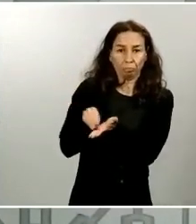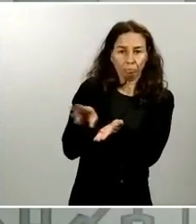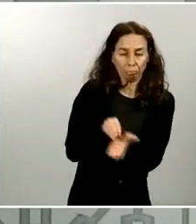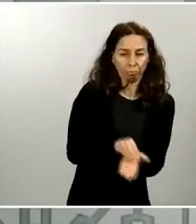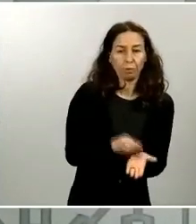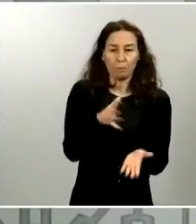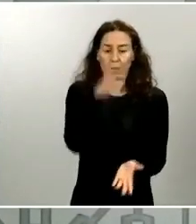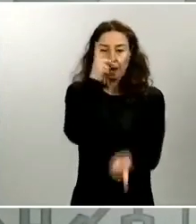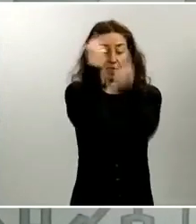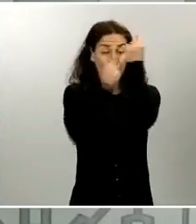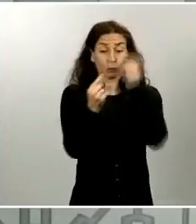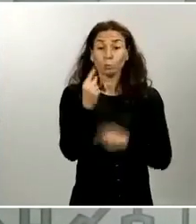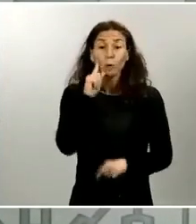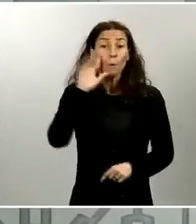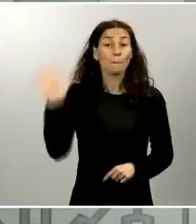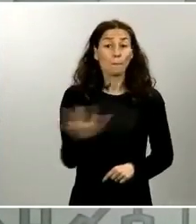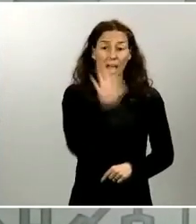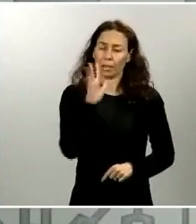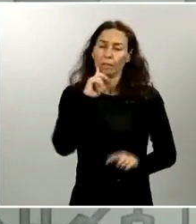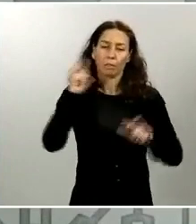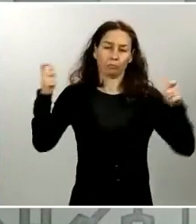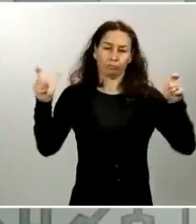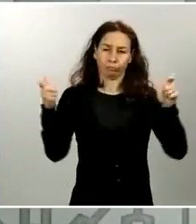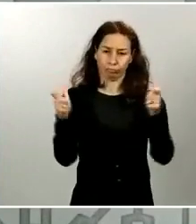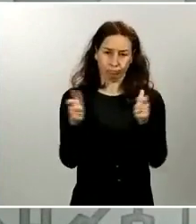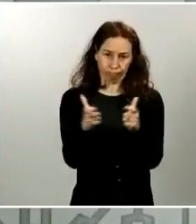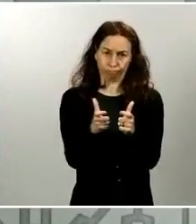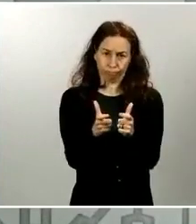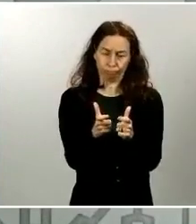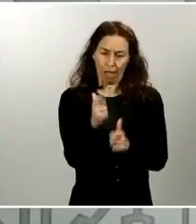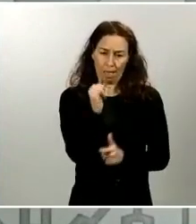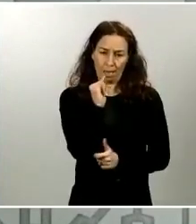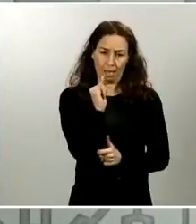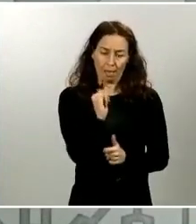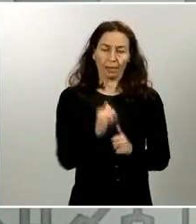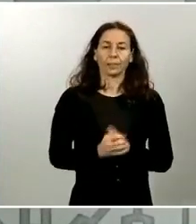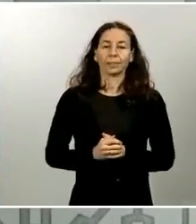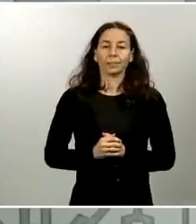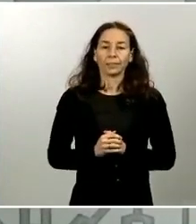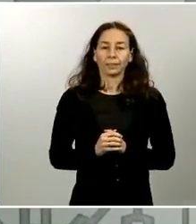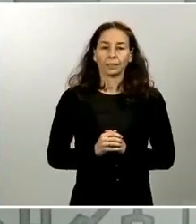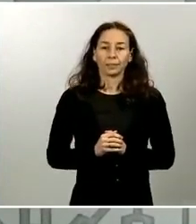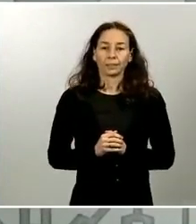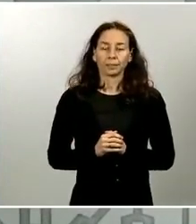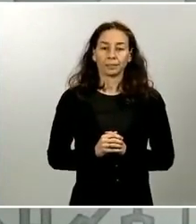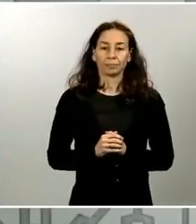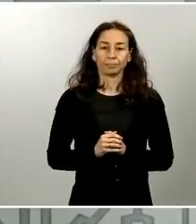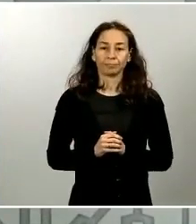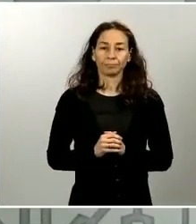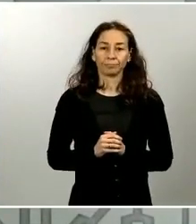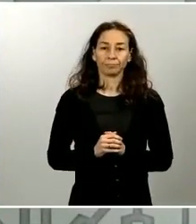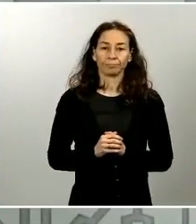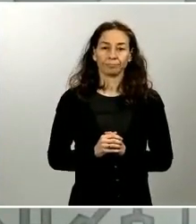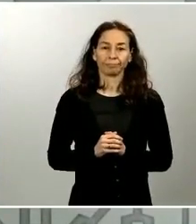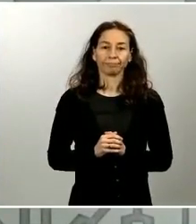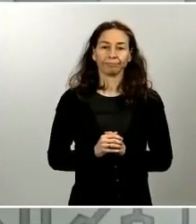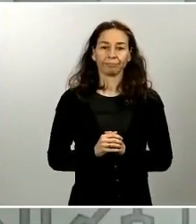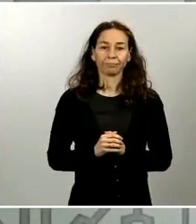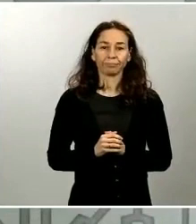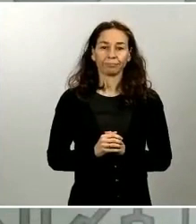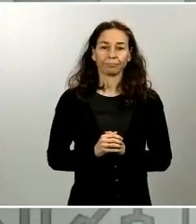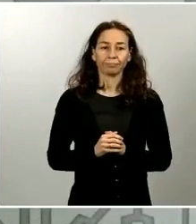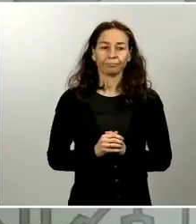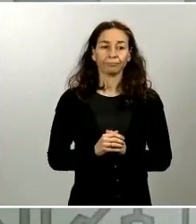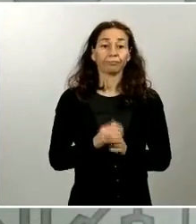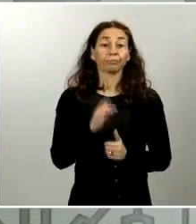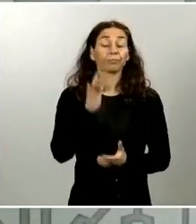tendencia descendente es lo que seguimos observando en lo notificado en los últimos días. En base a las fechas de